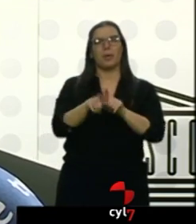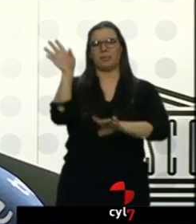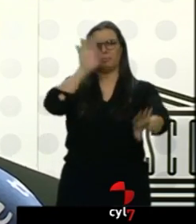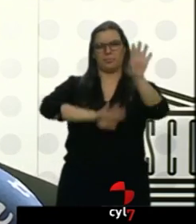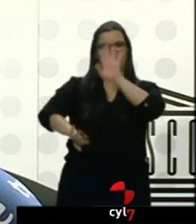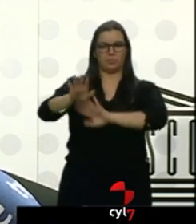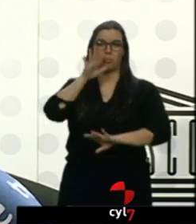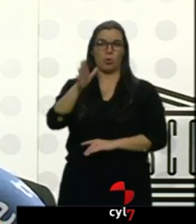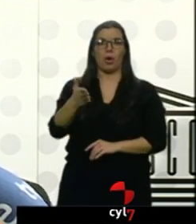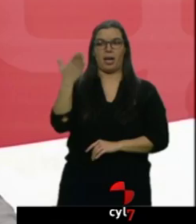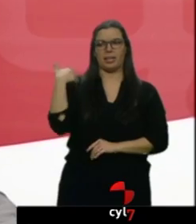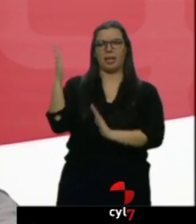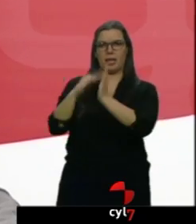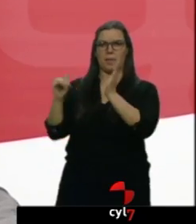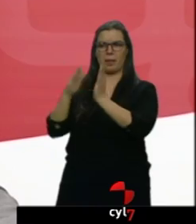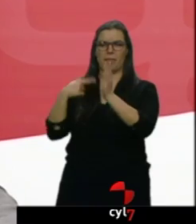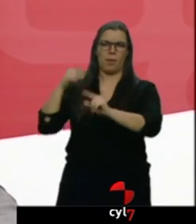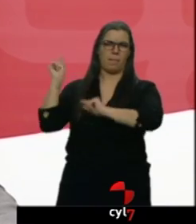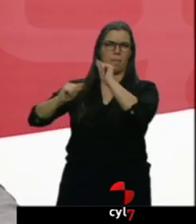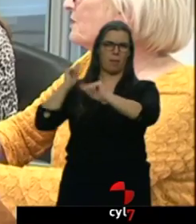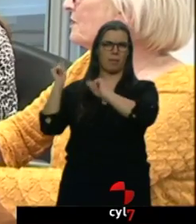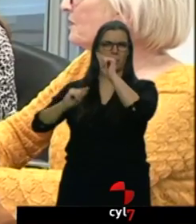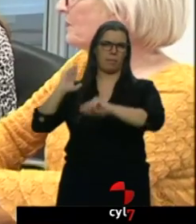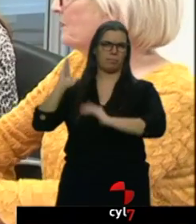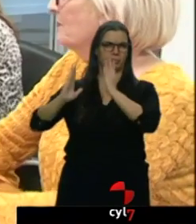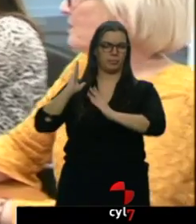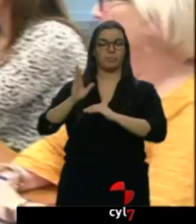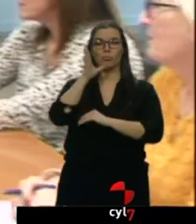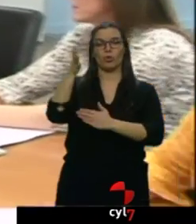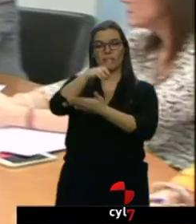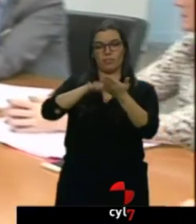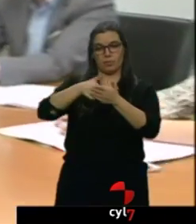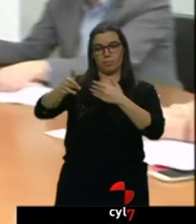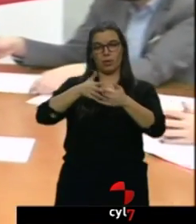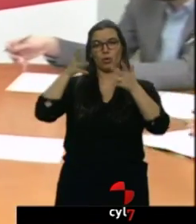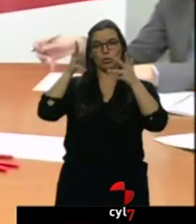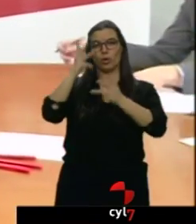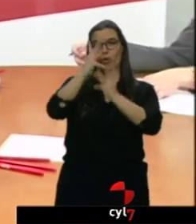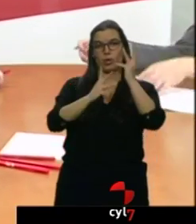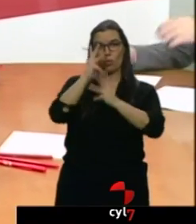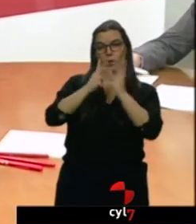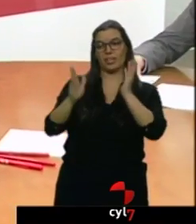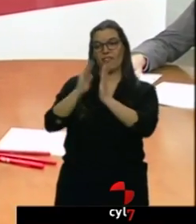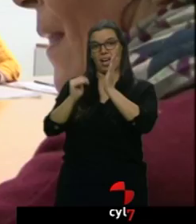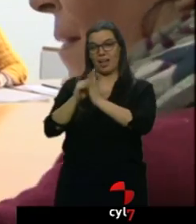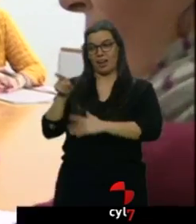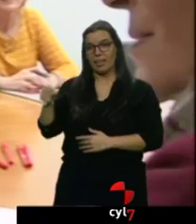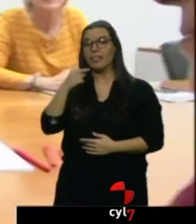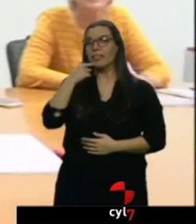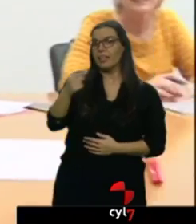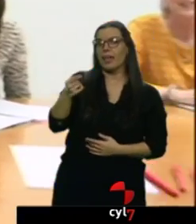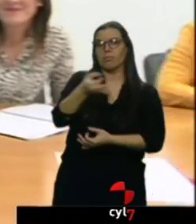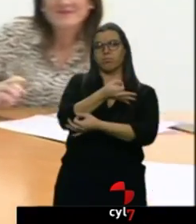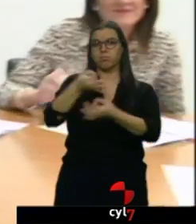un buen rapapolvo en Valencia, metemos. Por el informe de Boledora, dicho del Consejo de Cuentas de Valencia, en el que situaba como más